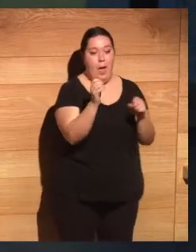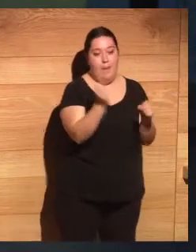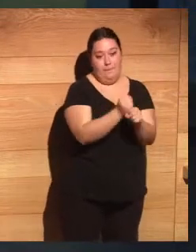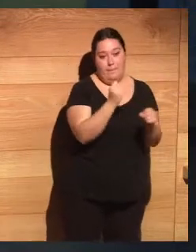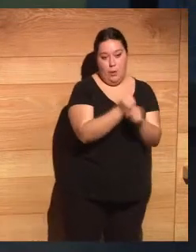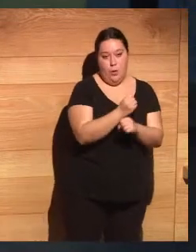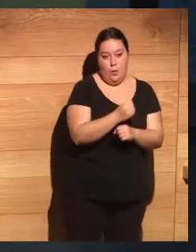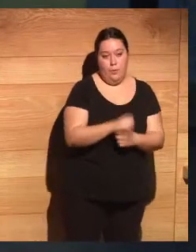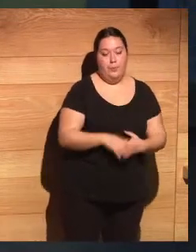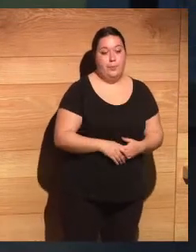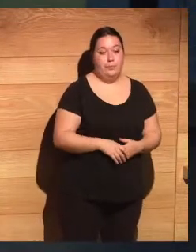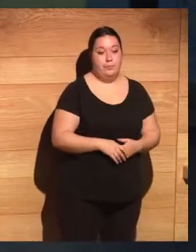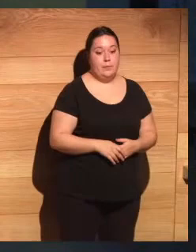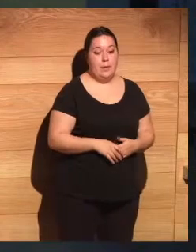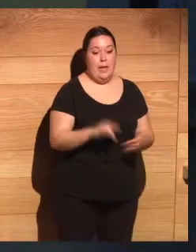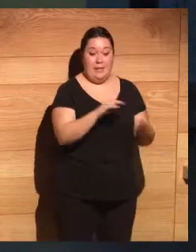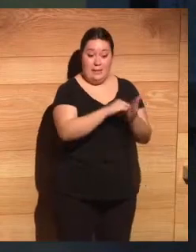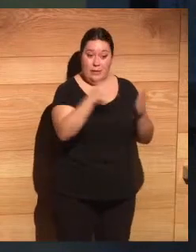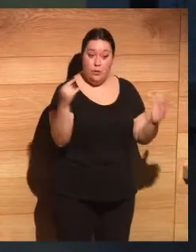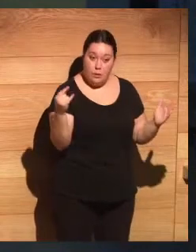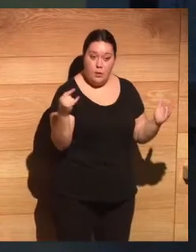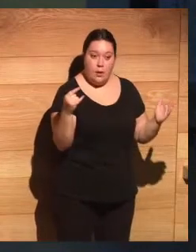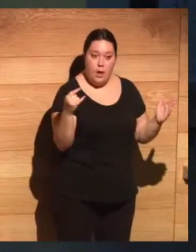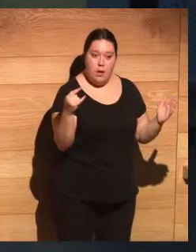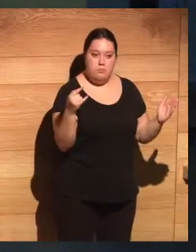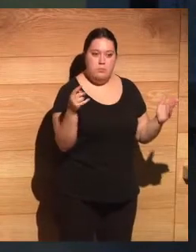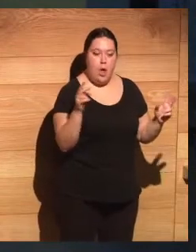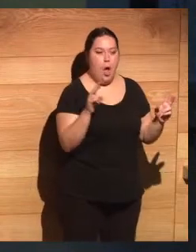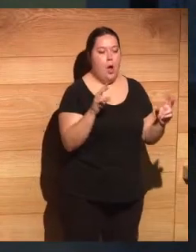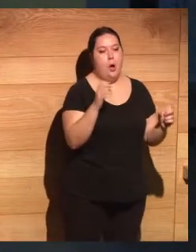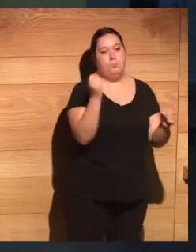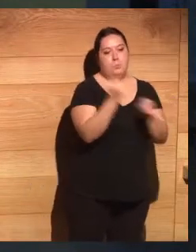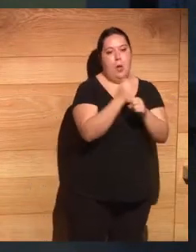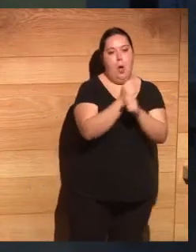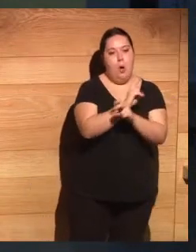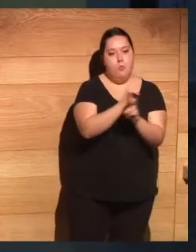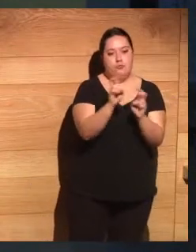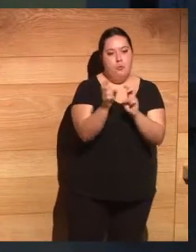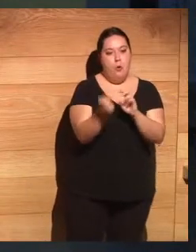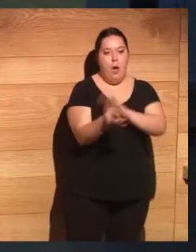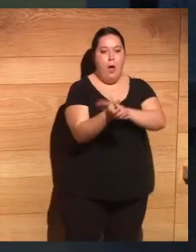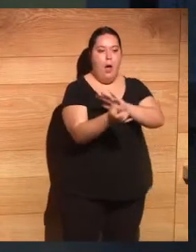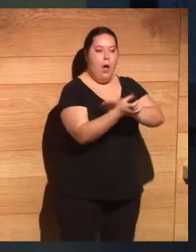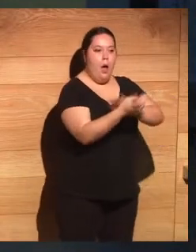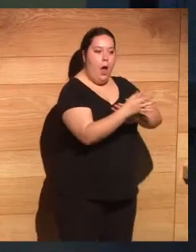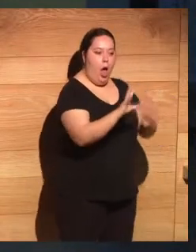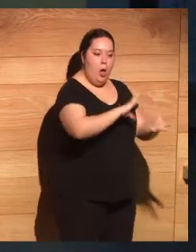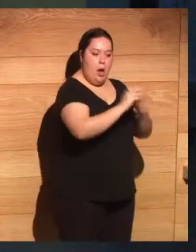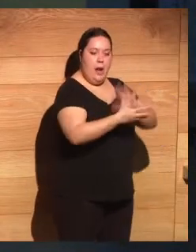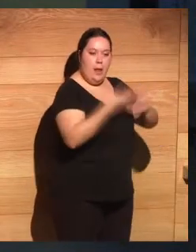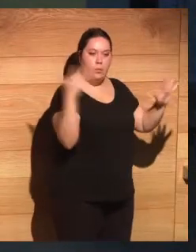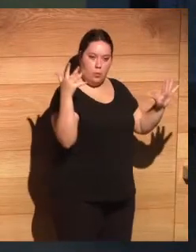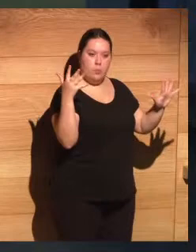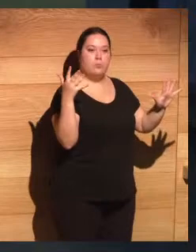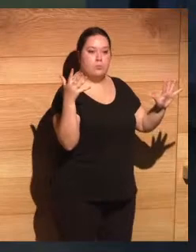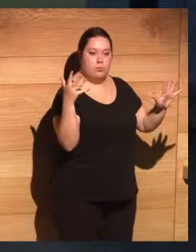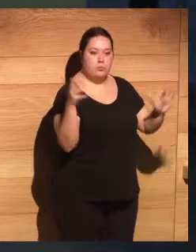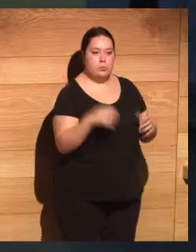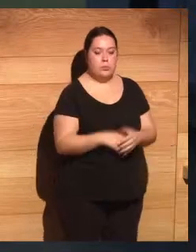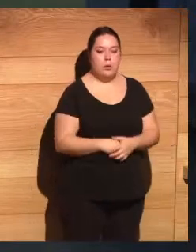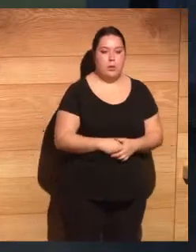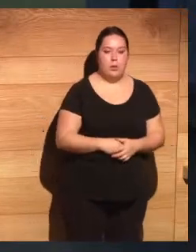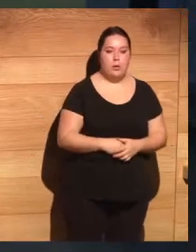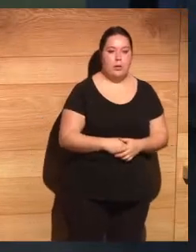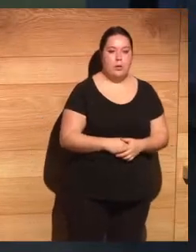como la tecnología, los modelos de negocio florecen y se adaptan rapidísimo. El modelo de negocio hoy muy